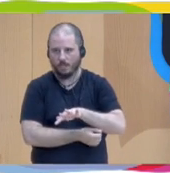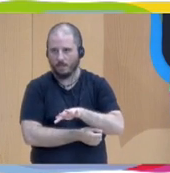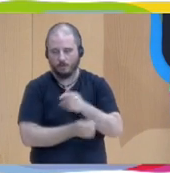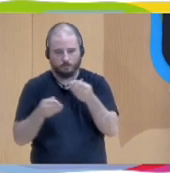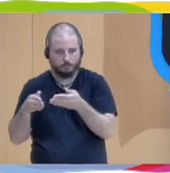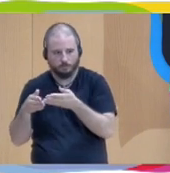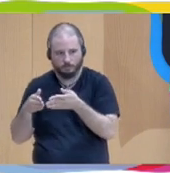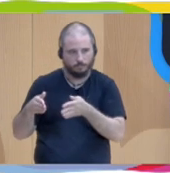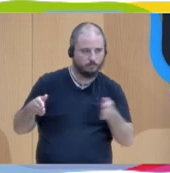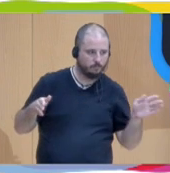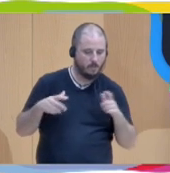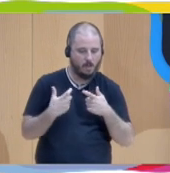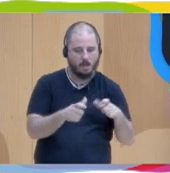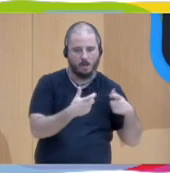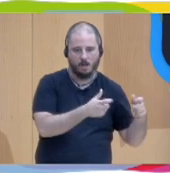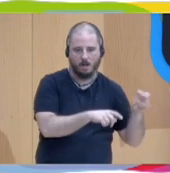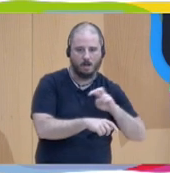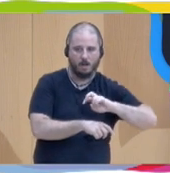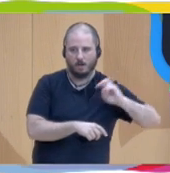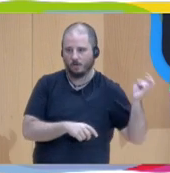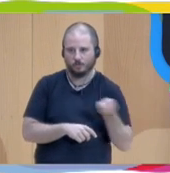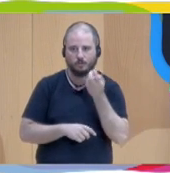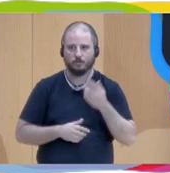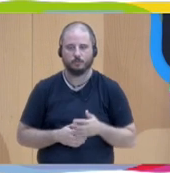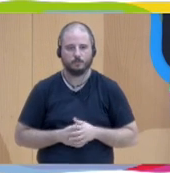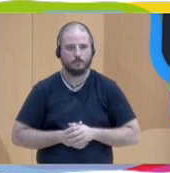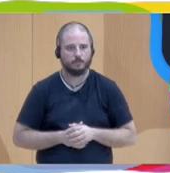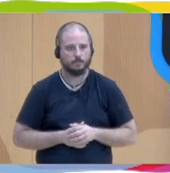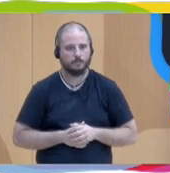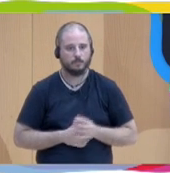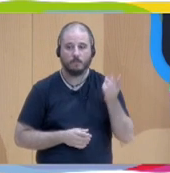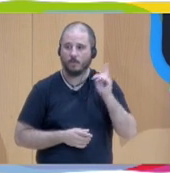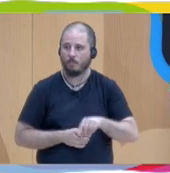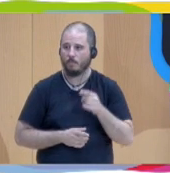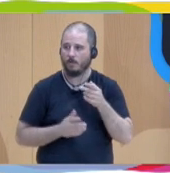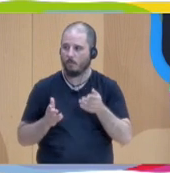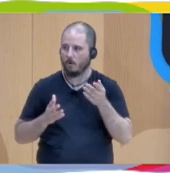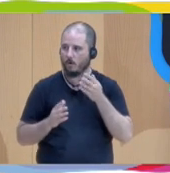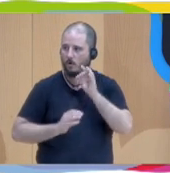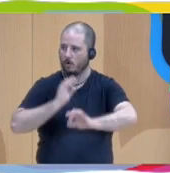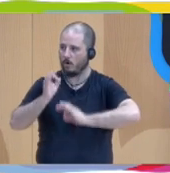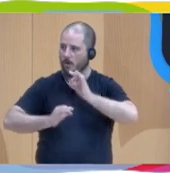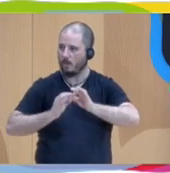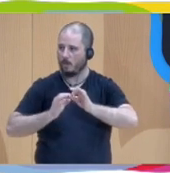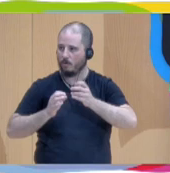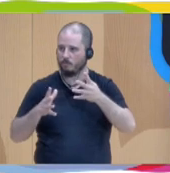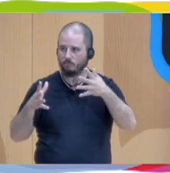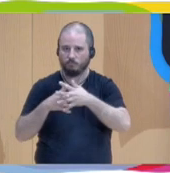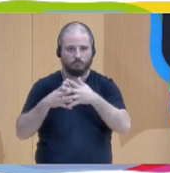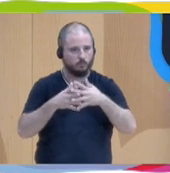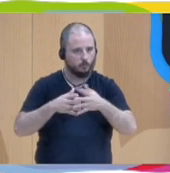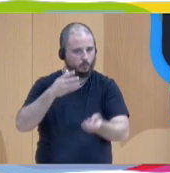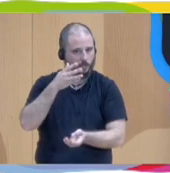ámbitos de intervención. También tenemos que articular una organización para permitir que esto sea posible.